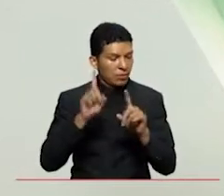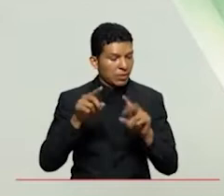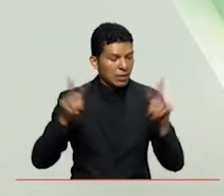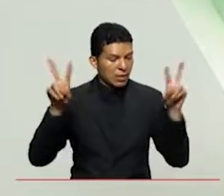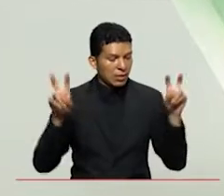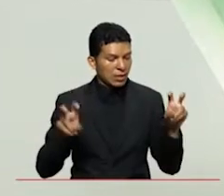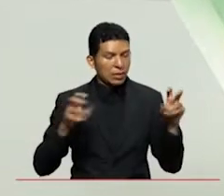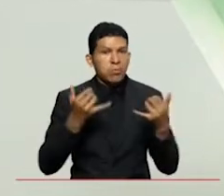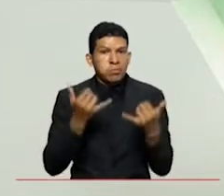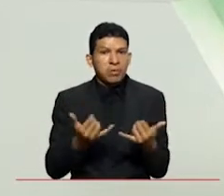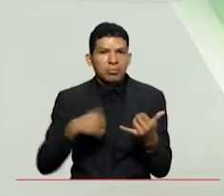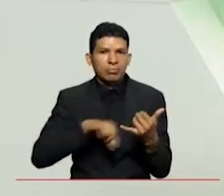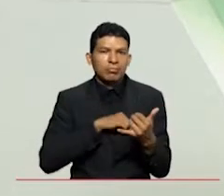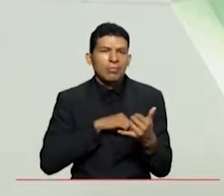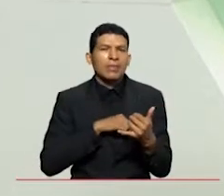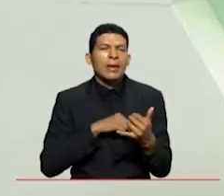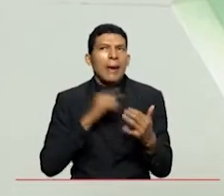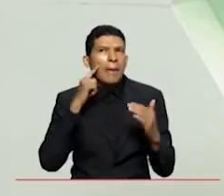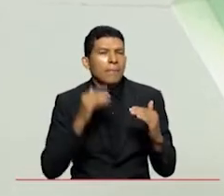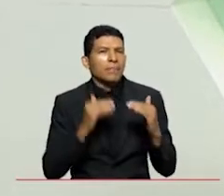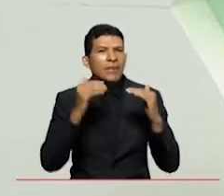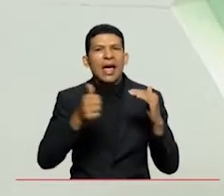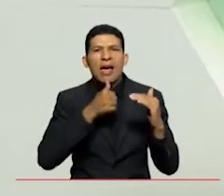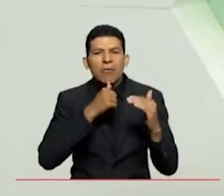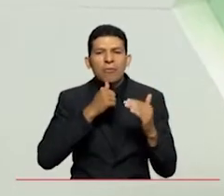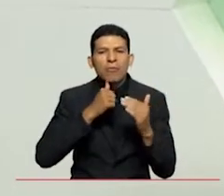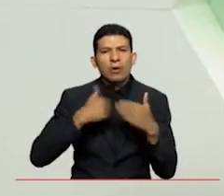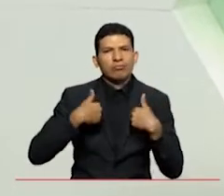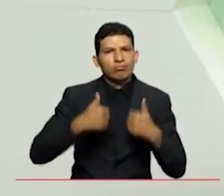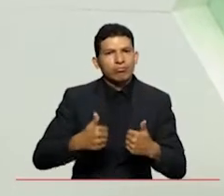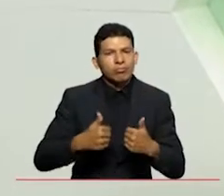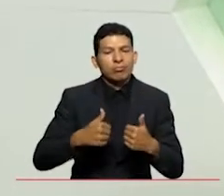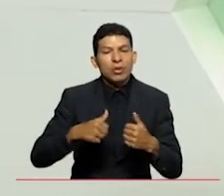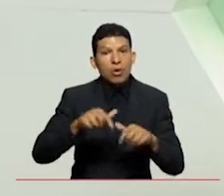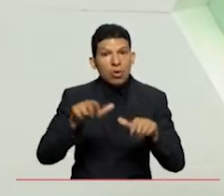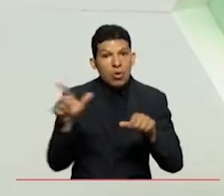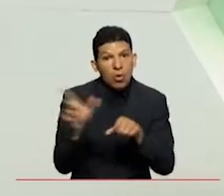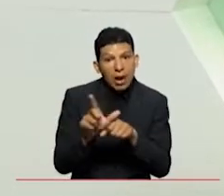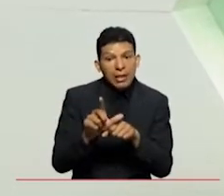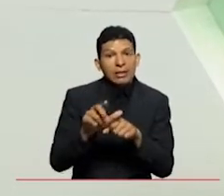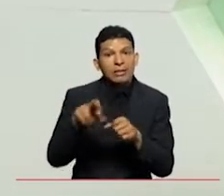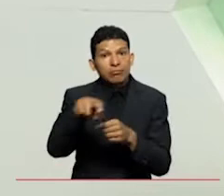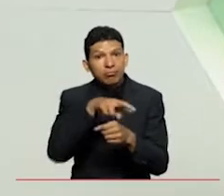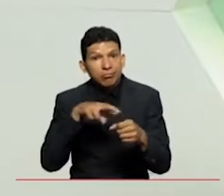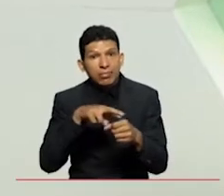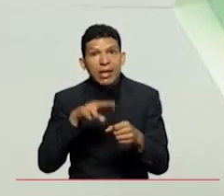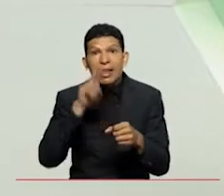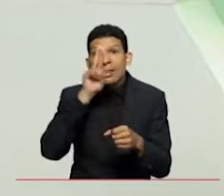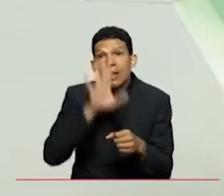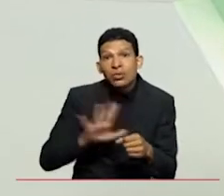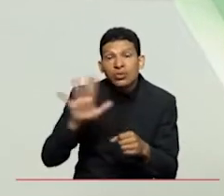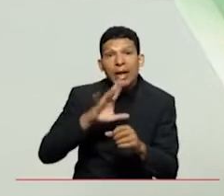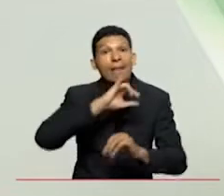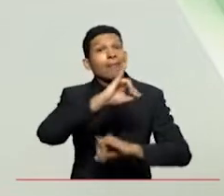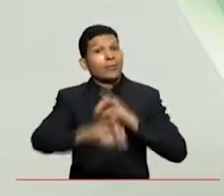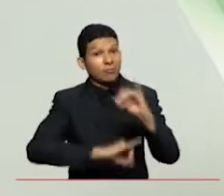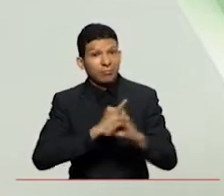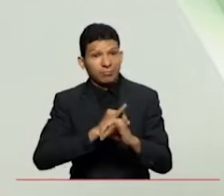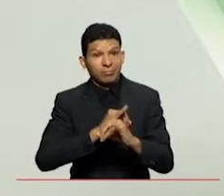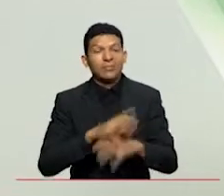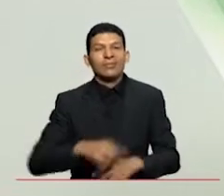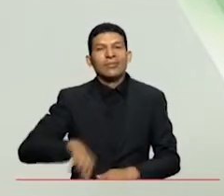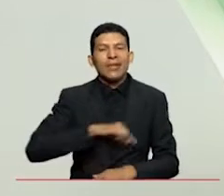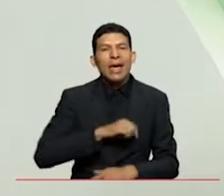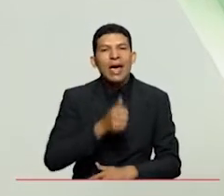relevante para el sector de agua y saneamiento a nivel local regional nacional internacional entonces agua se ha